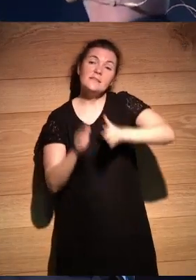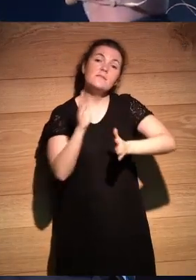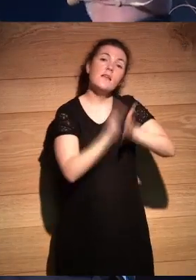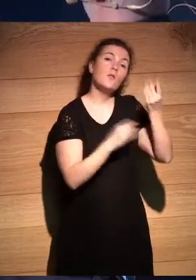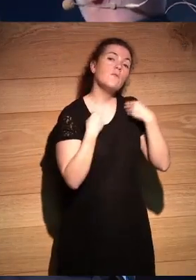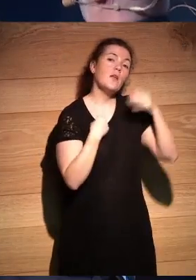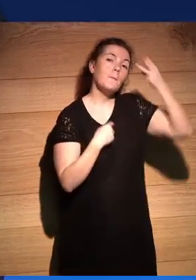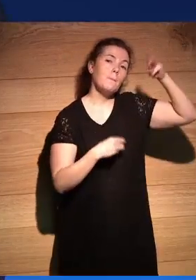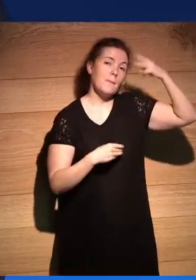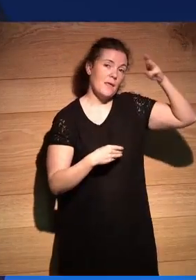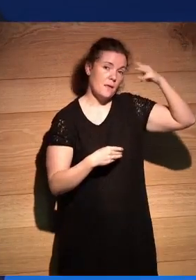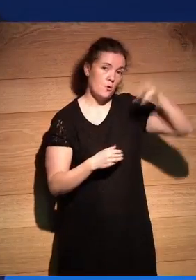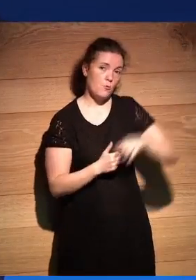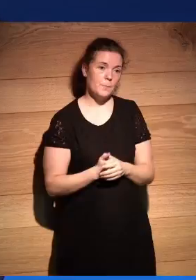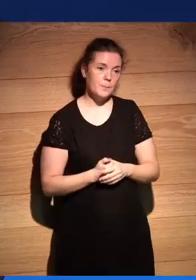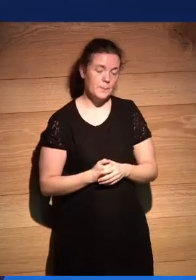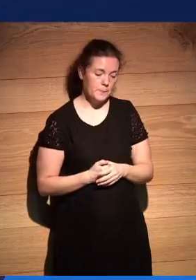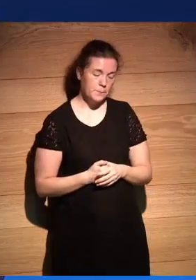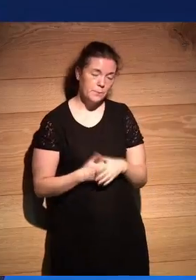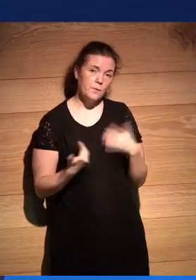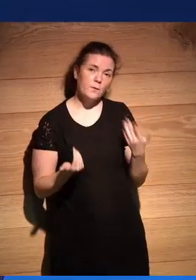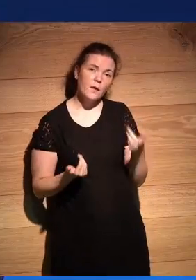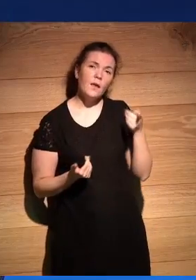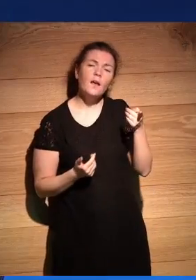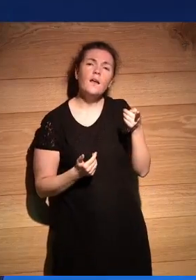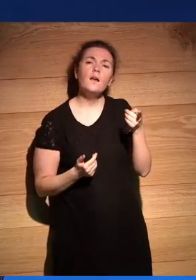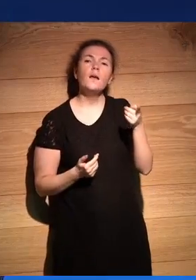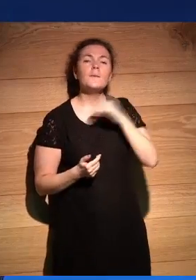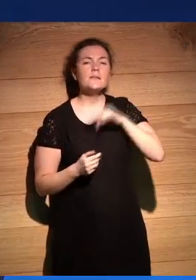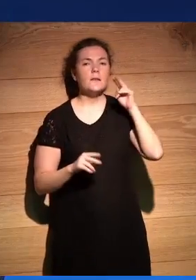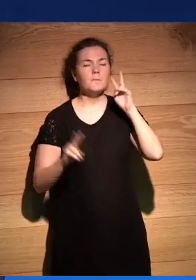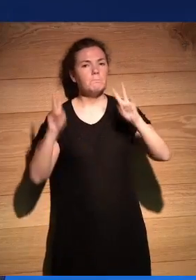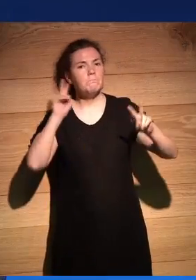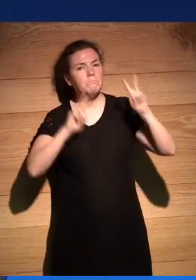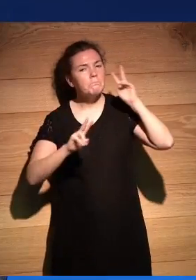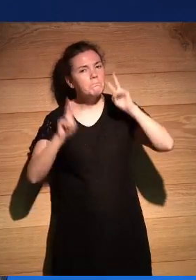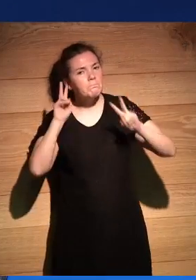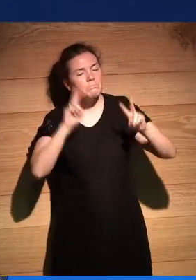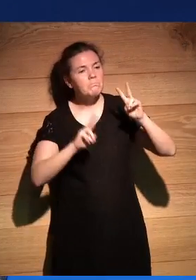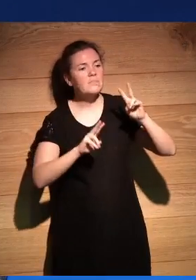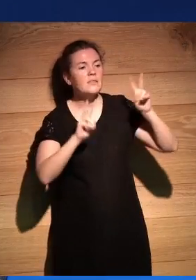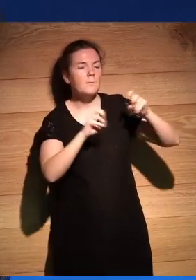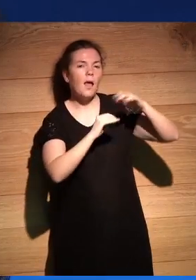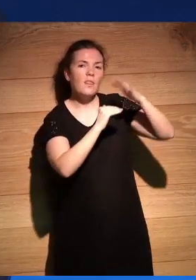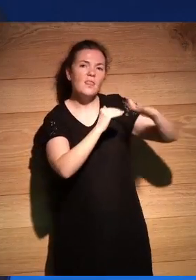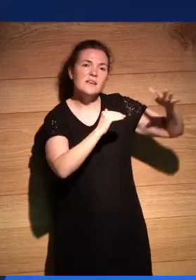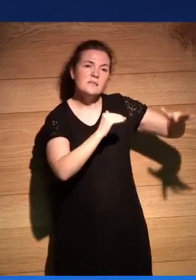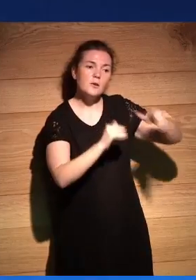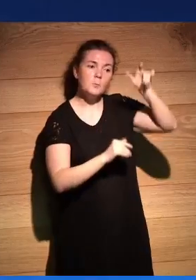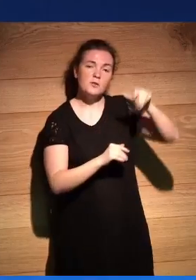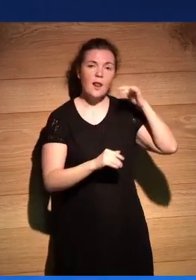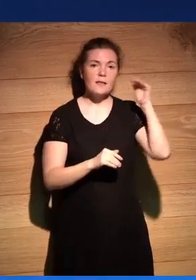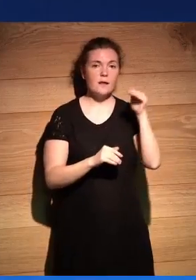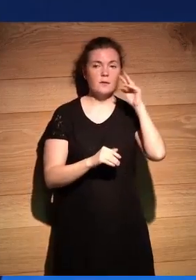a México es instalado en México y hay toda una cantidad de miradas sobre el desierto de un extranjero